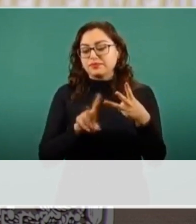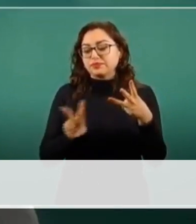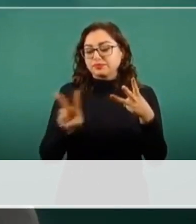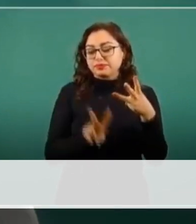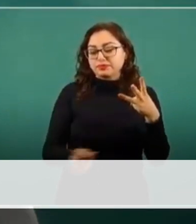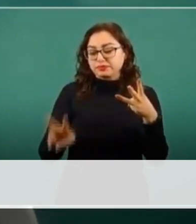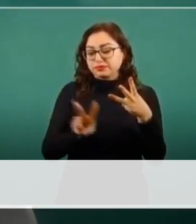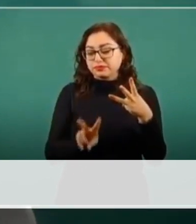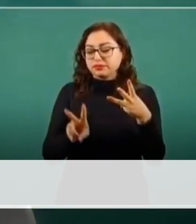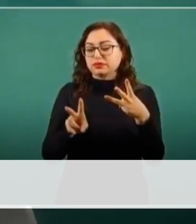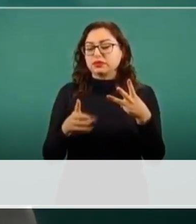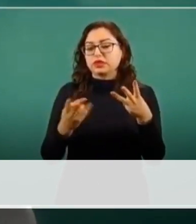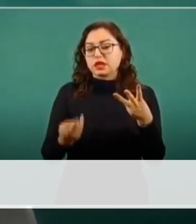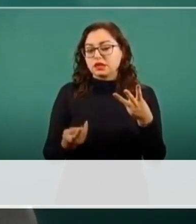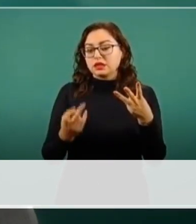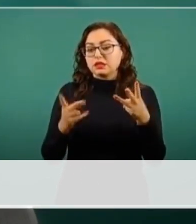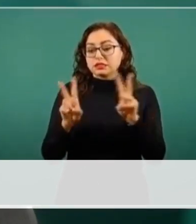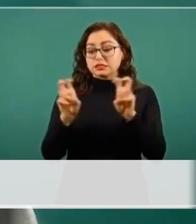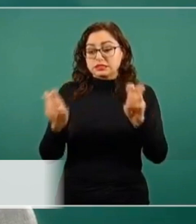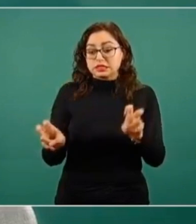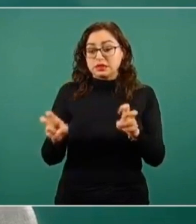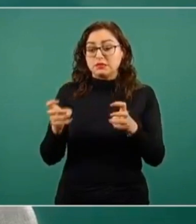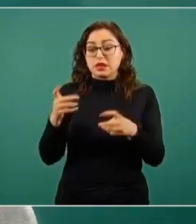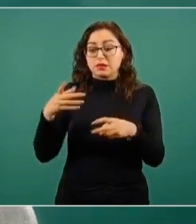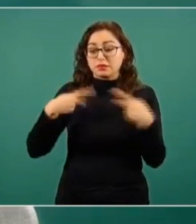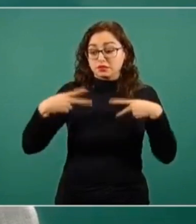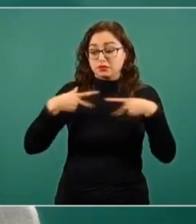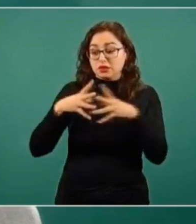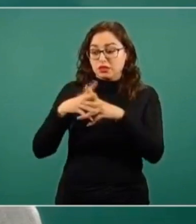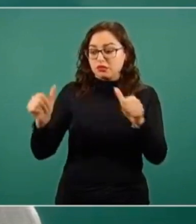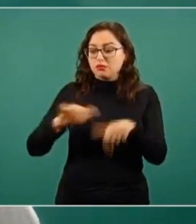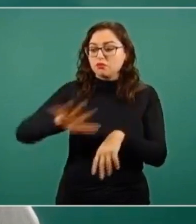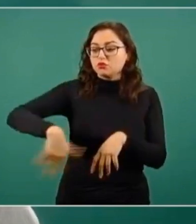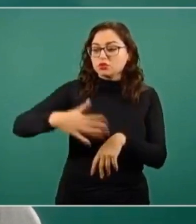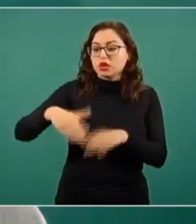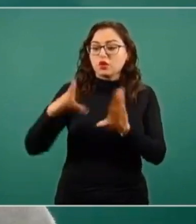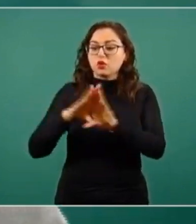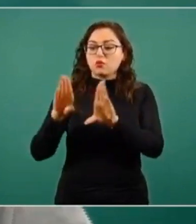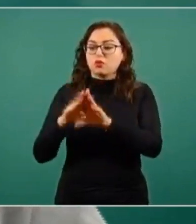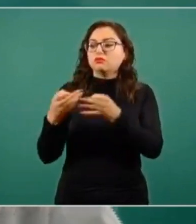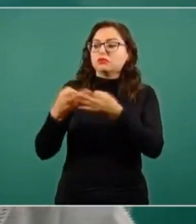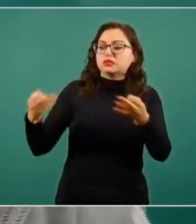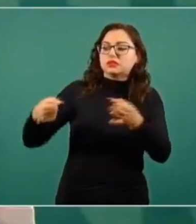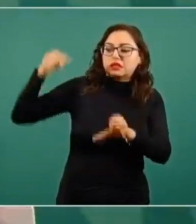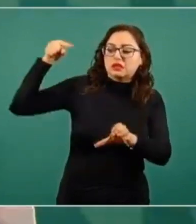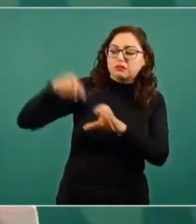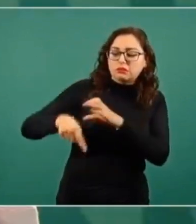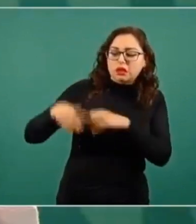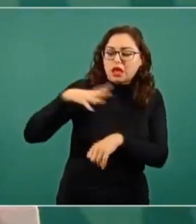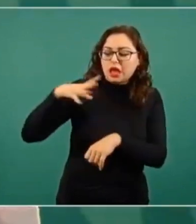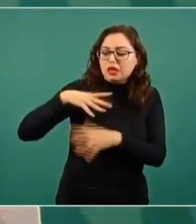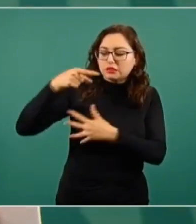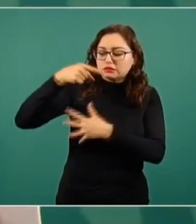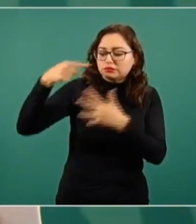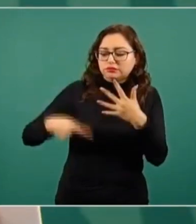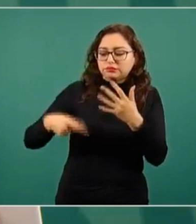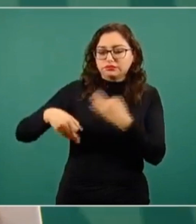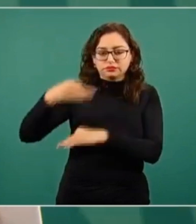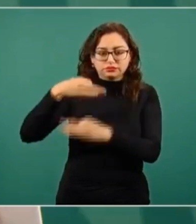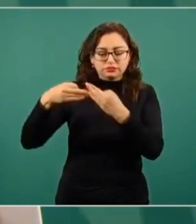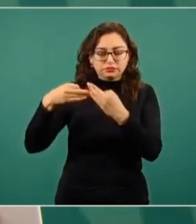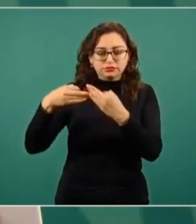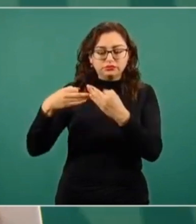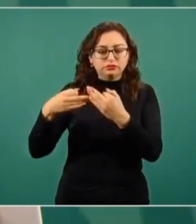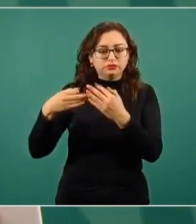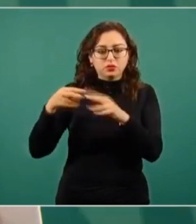de búsqueda de las fosas clandestinas y de la investigación de todo el mecanismo extraordinario